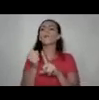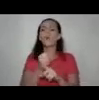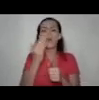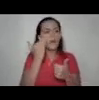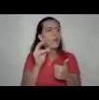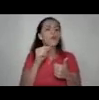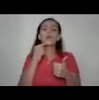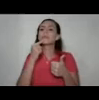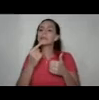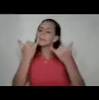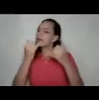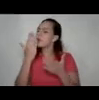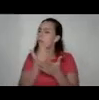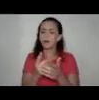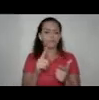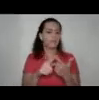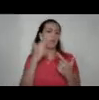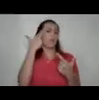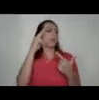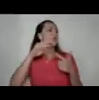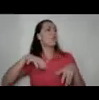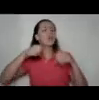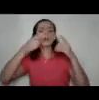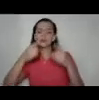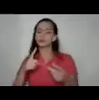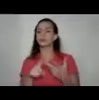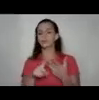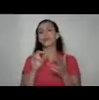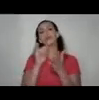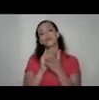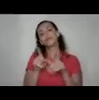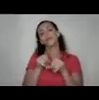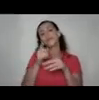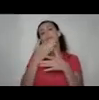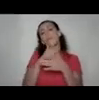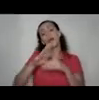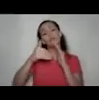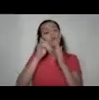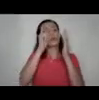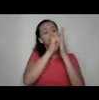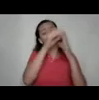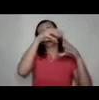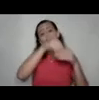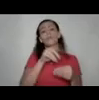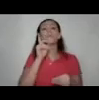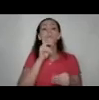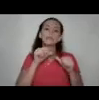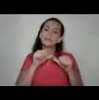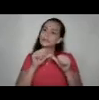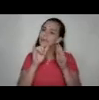dice hasta aquí? ¿por qué no toma una decisión? ¿verdad? y esto realmente es parte de todos estos mitos entonces seguir ahí